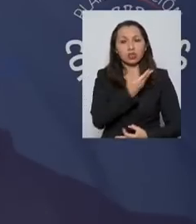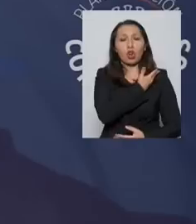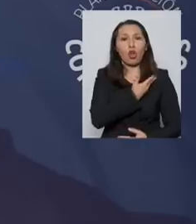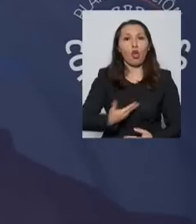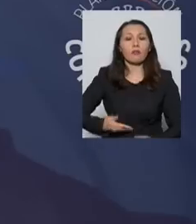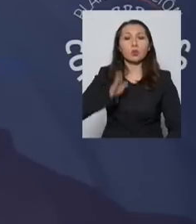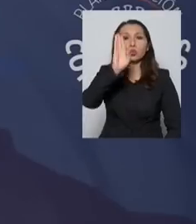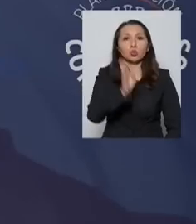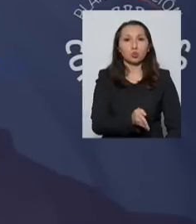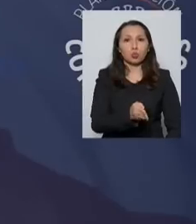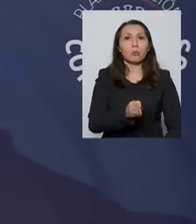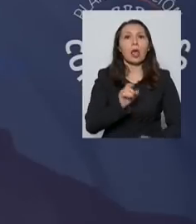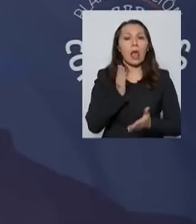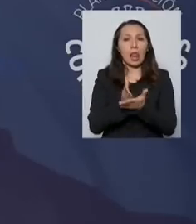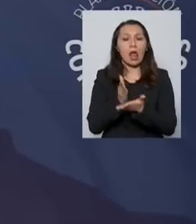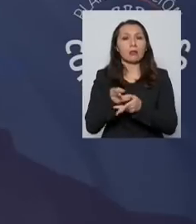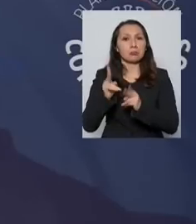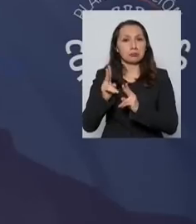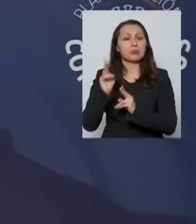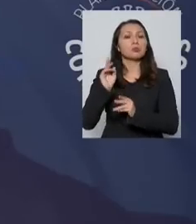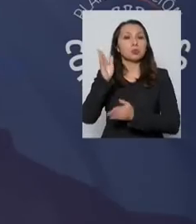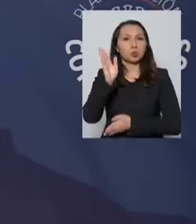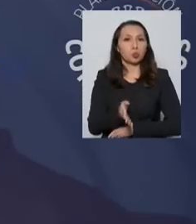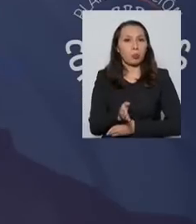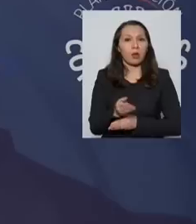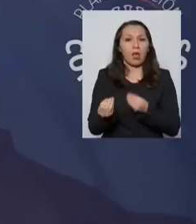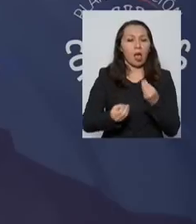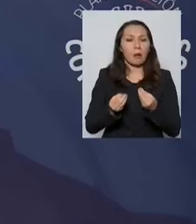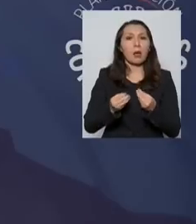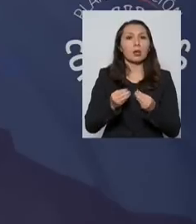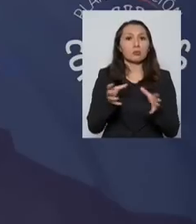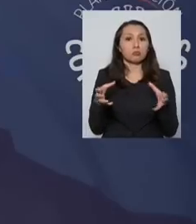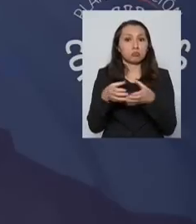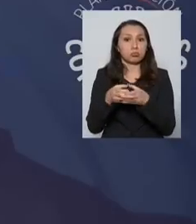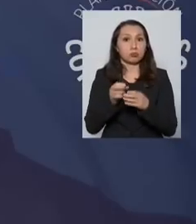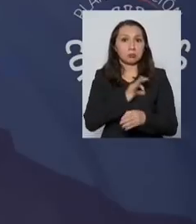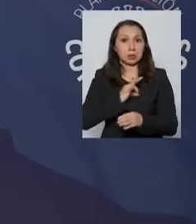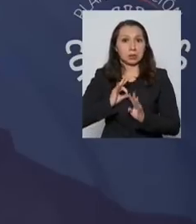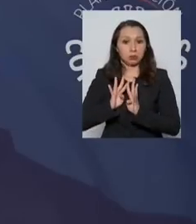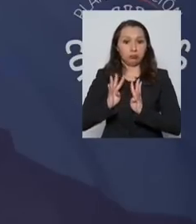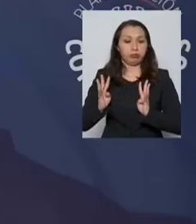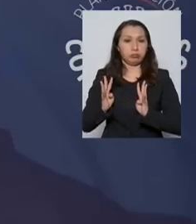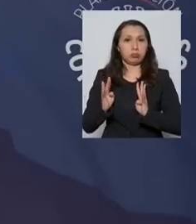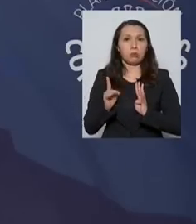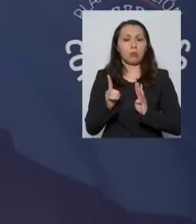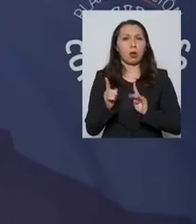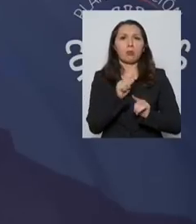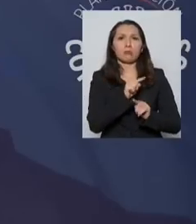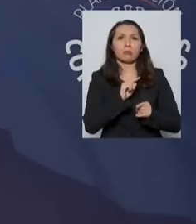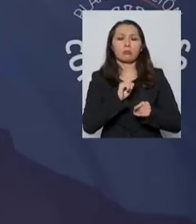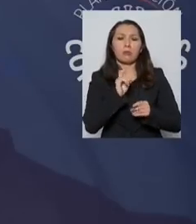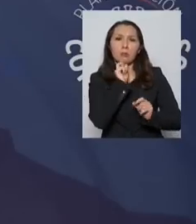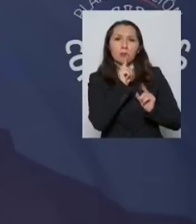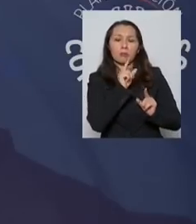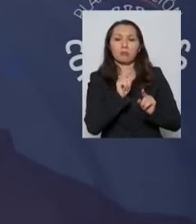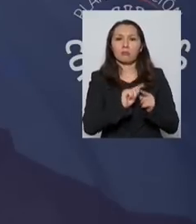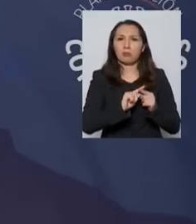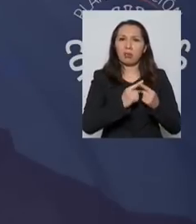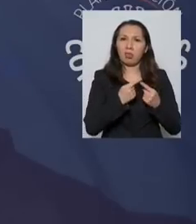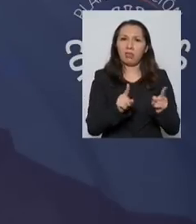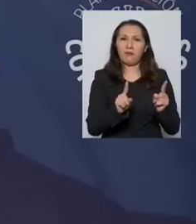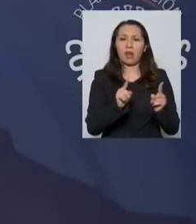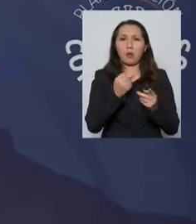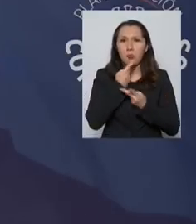suspendido las clases. ¿Qué le parece que buena parte del gabinete lo haya salido a corregir públicamente?